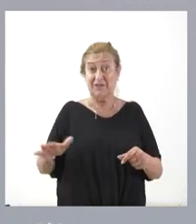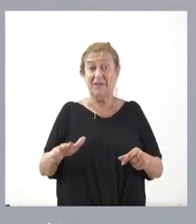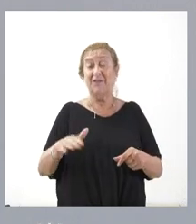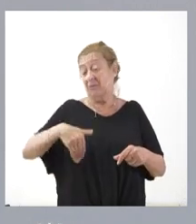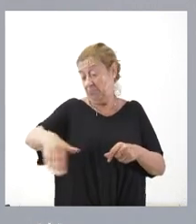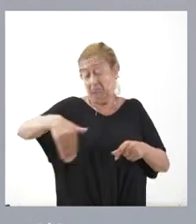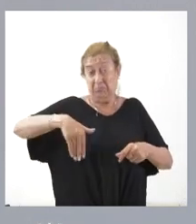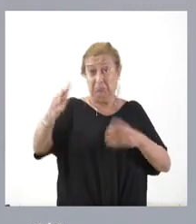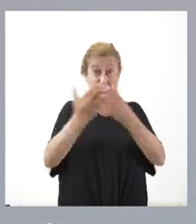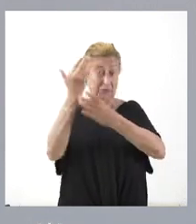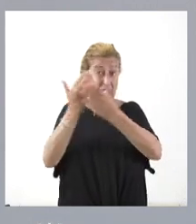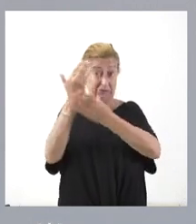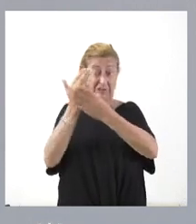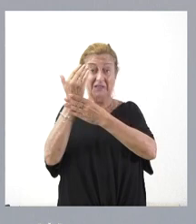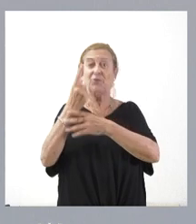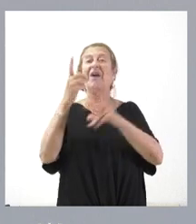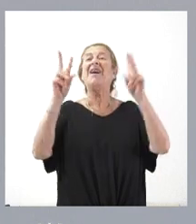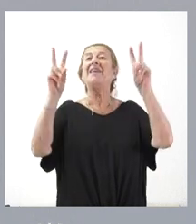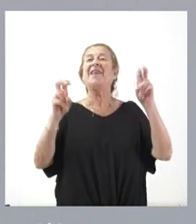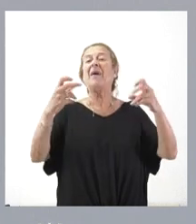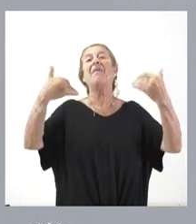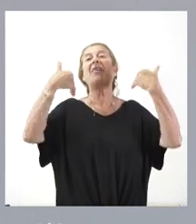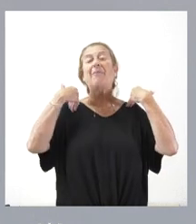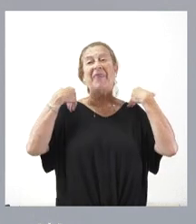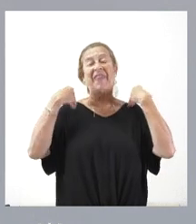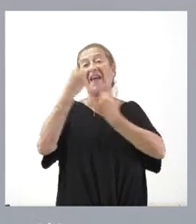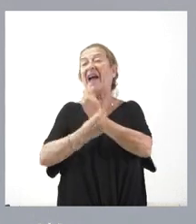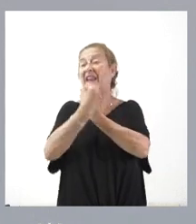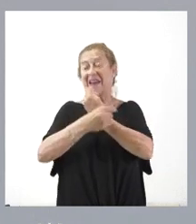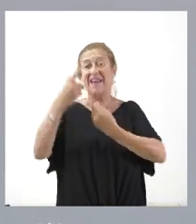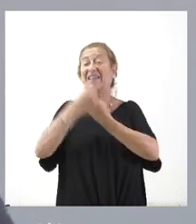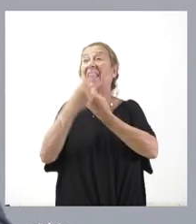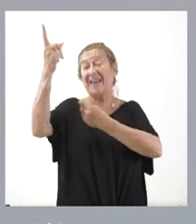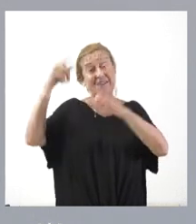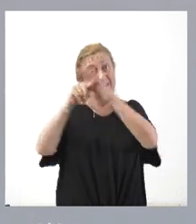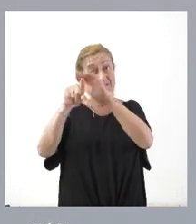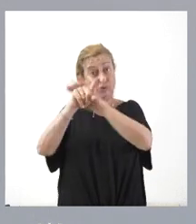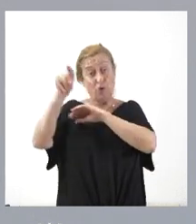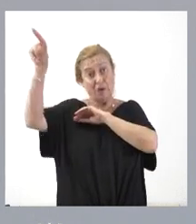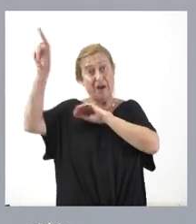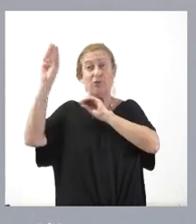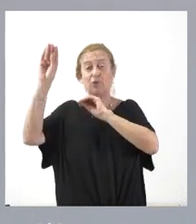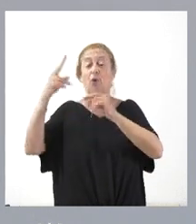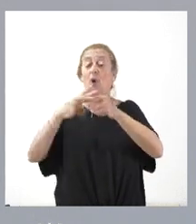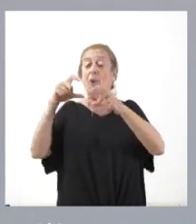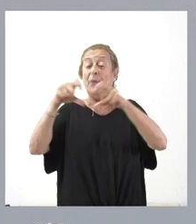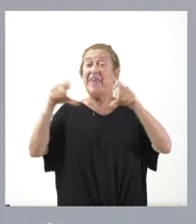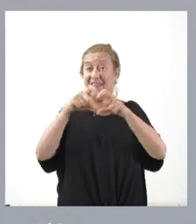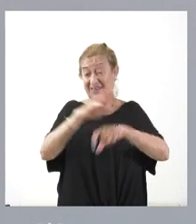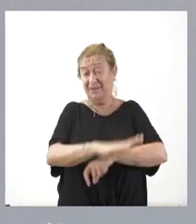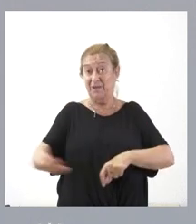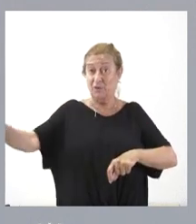próximos días. Es un tema que depende de Canarias. Canarias es la que tiene que gestionar los billetes de los menores